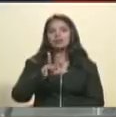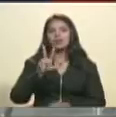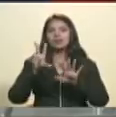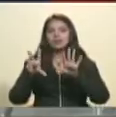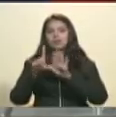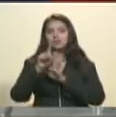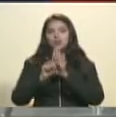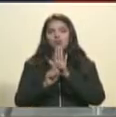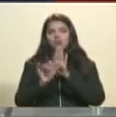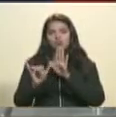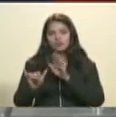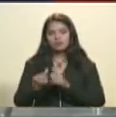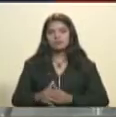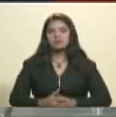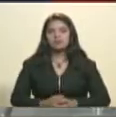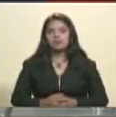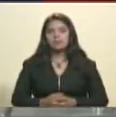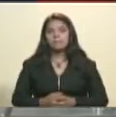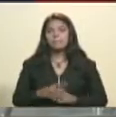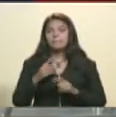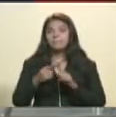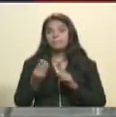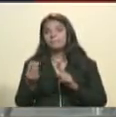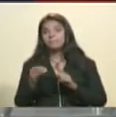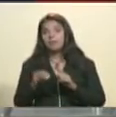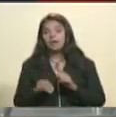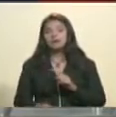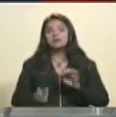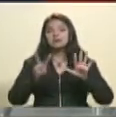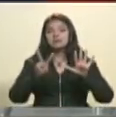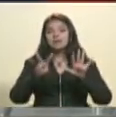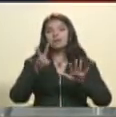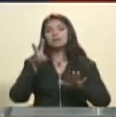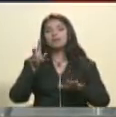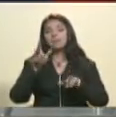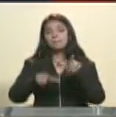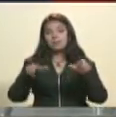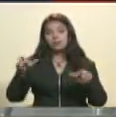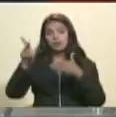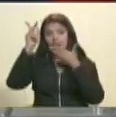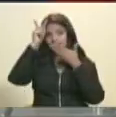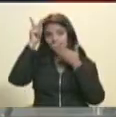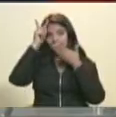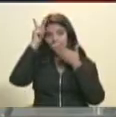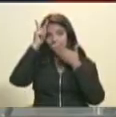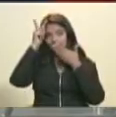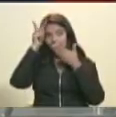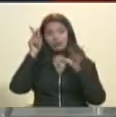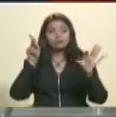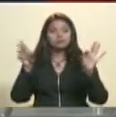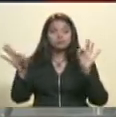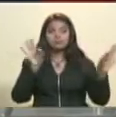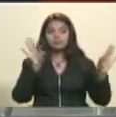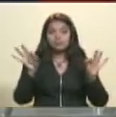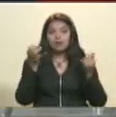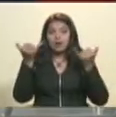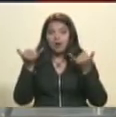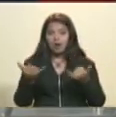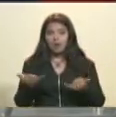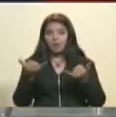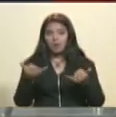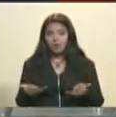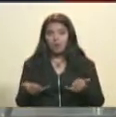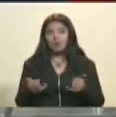constituyentistas más los 7 de nuestros pueblos originarios que están siendo elegidos en este momento